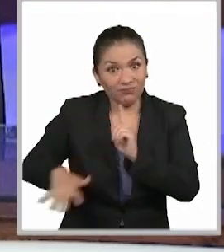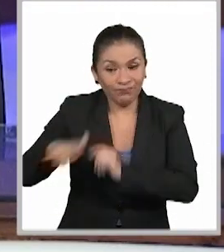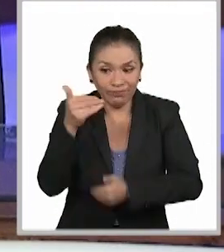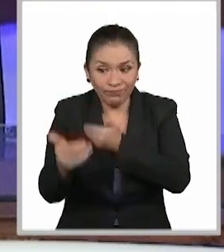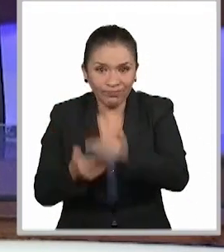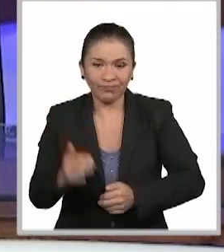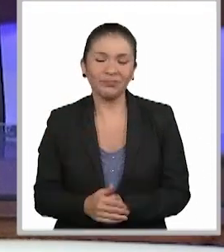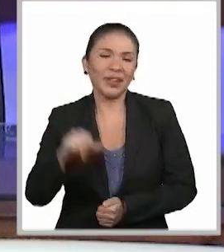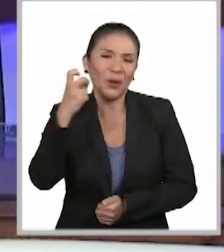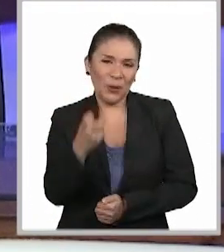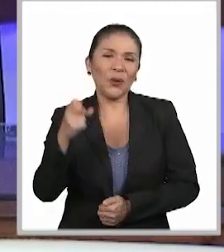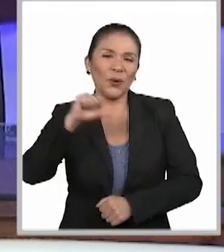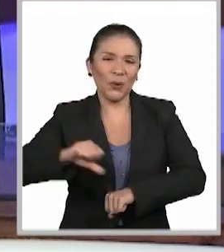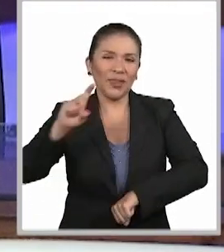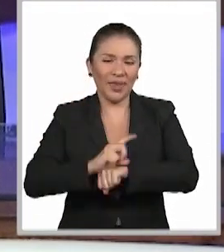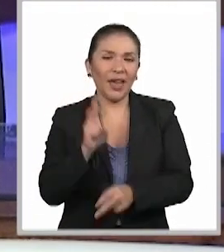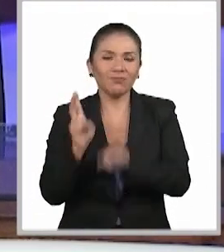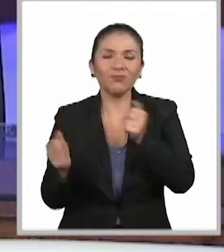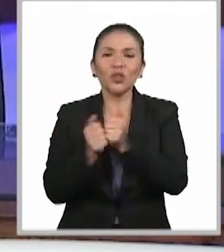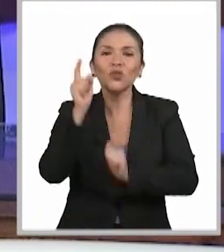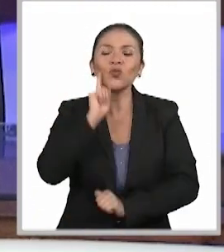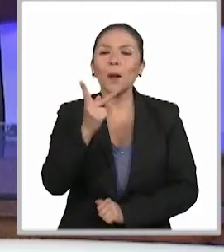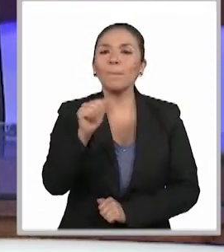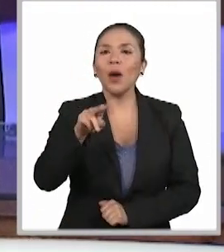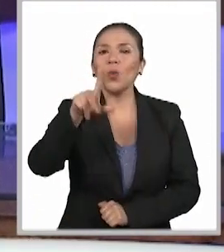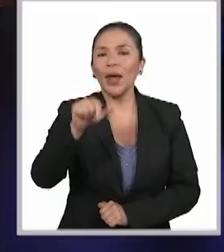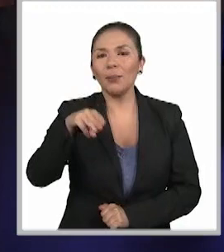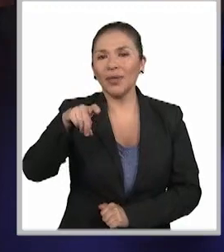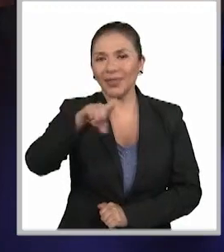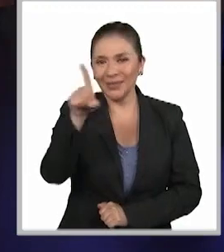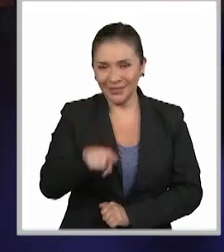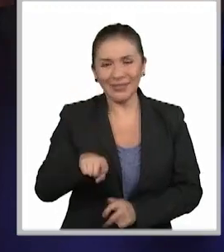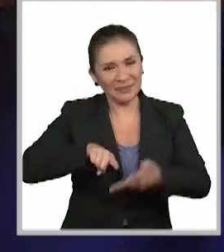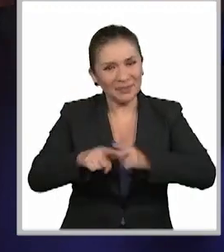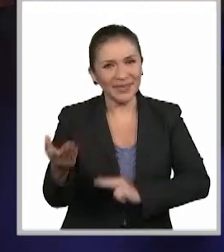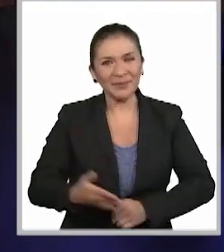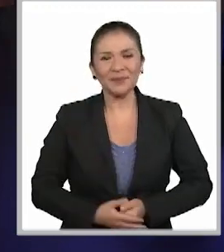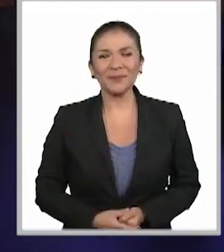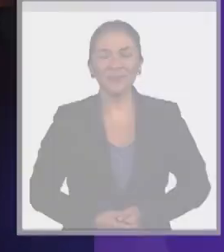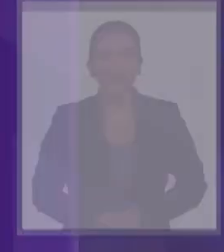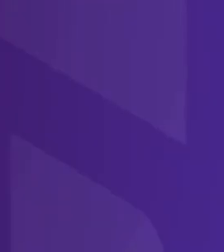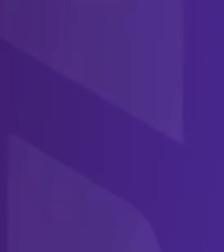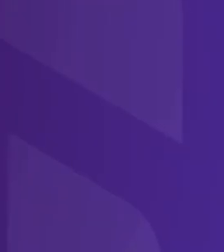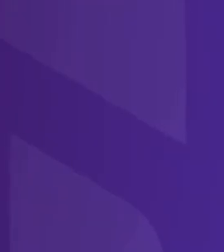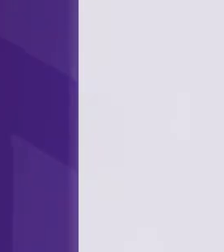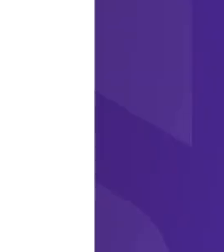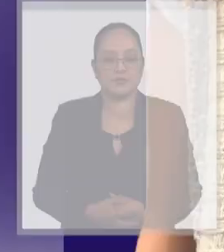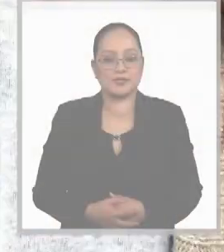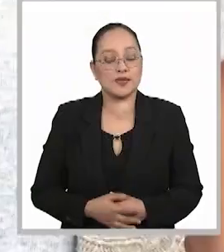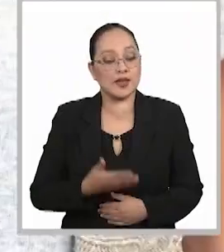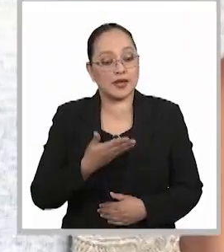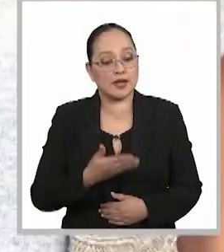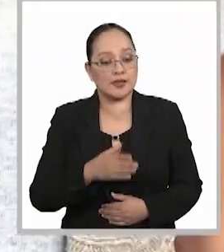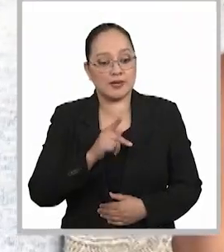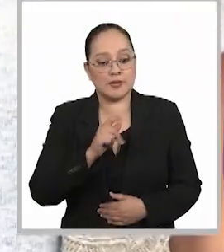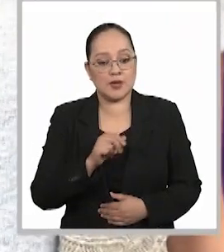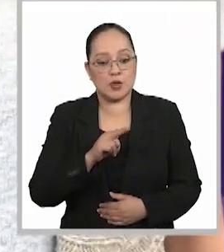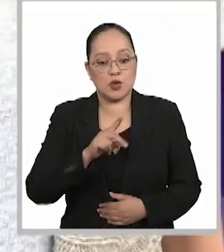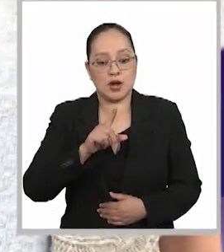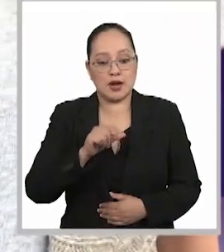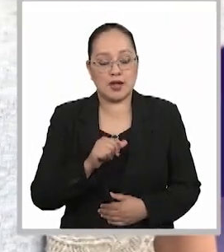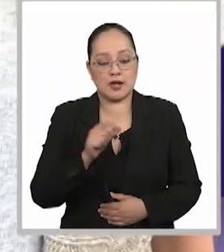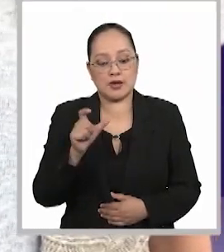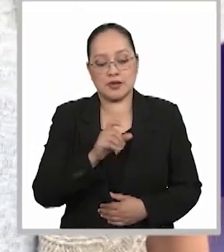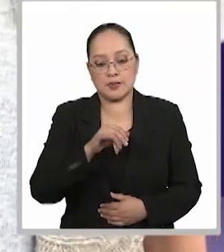inciden en nuestras vidas. Sobre esto platicaremos con Paula Méndez Azuela. Acompáñenme, comenzamos. Paula Jimena